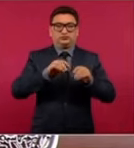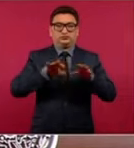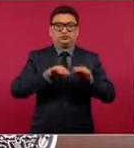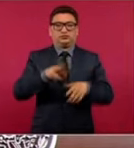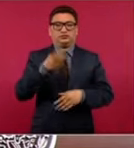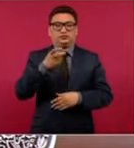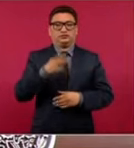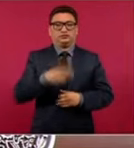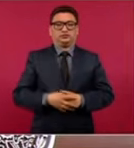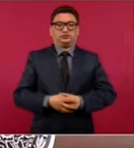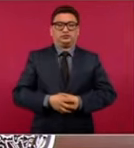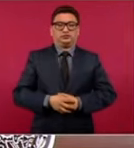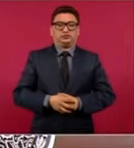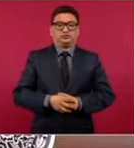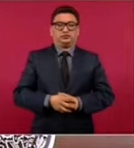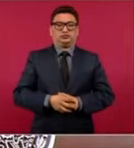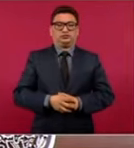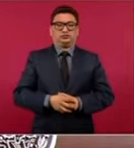no,